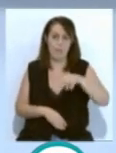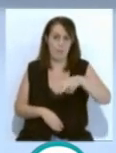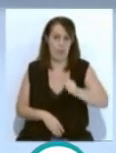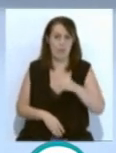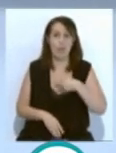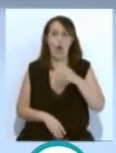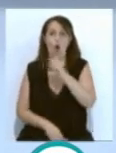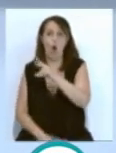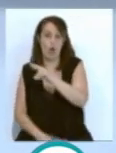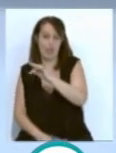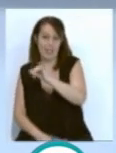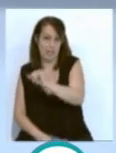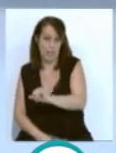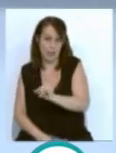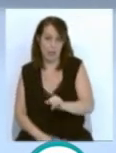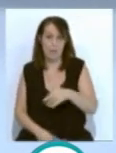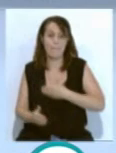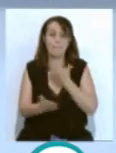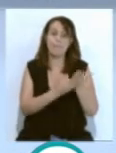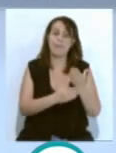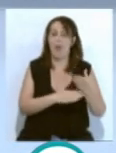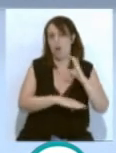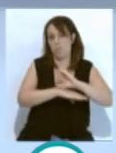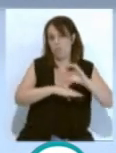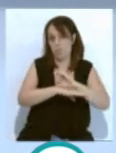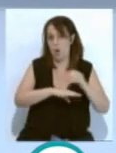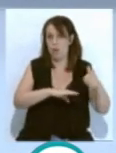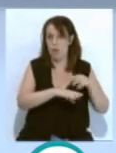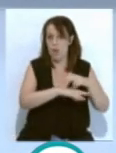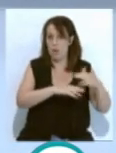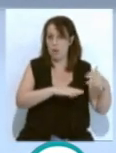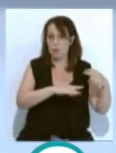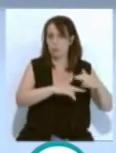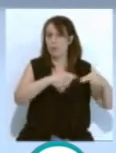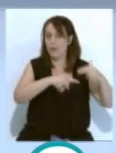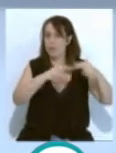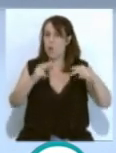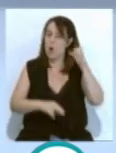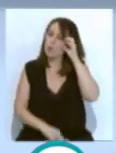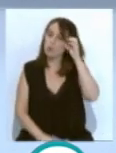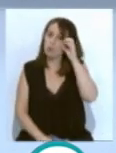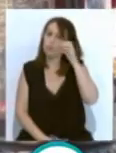José Ortiz, ha pedido al concejal de urbanismo que escuche la propuesta alternativa de los hosteleros.